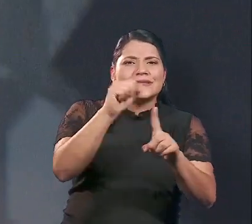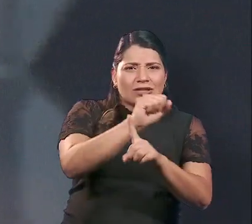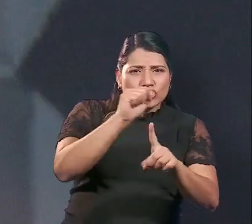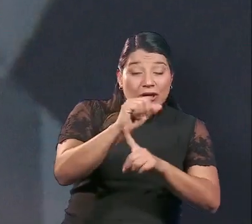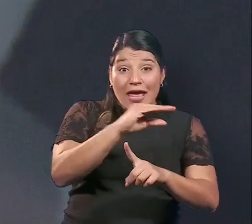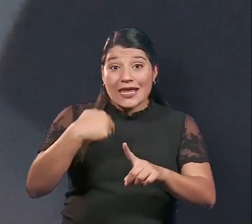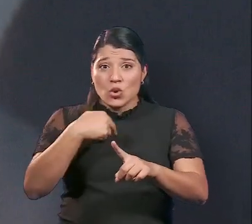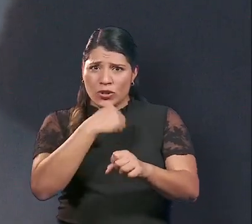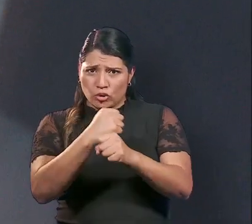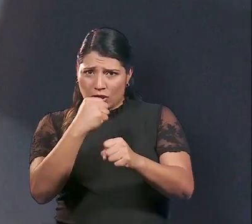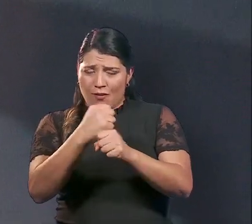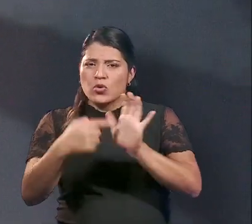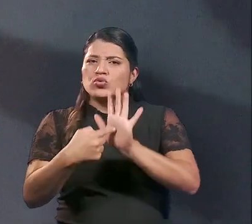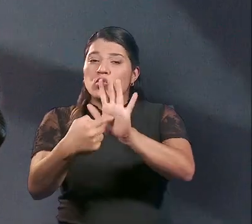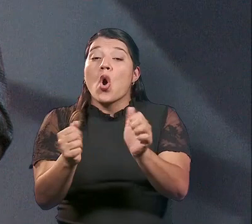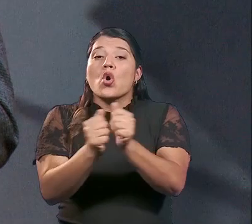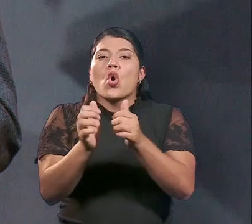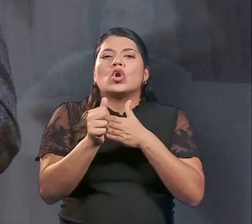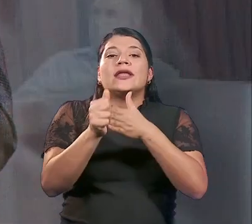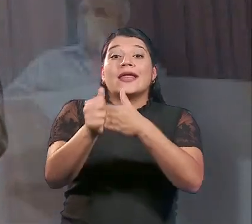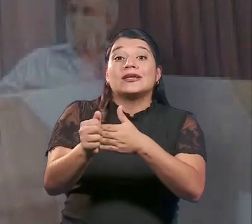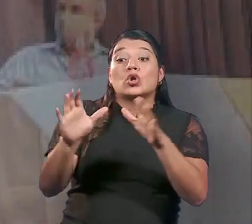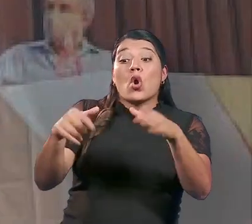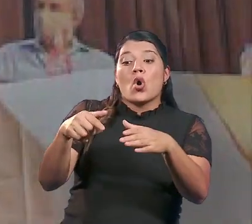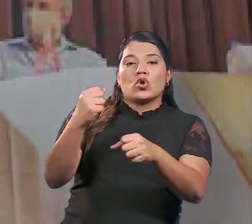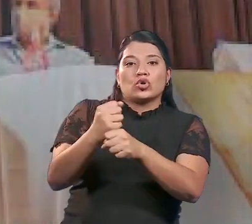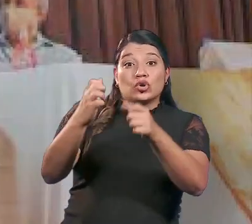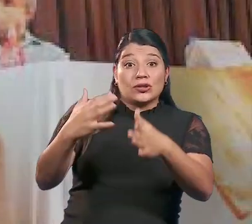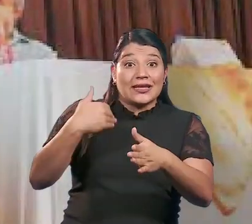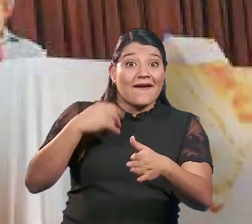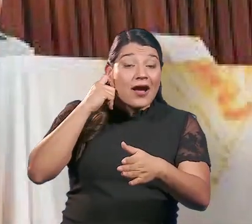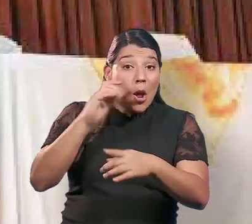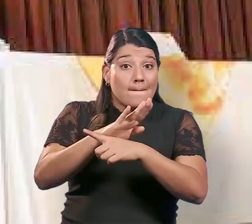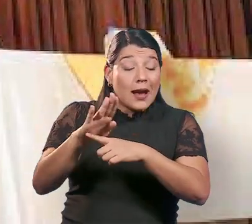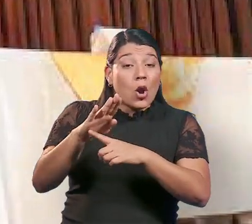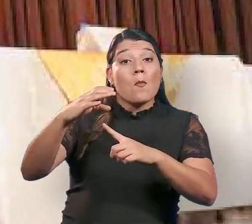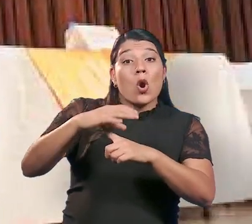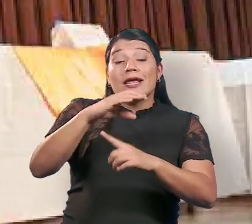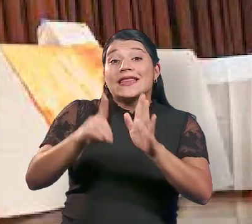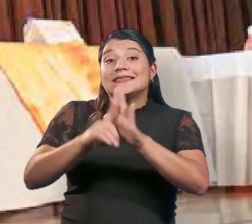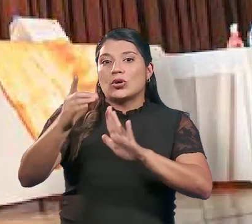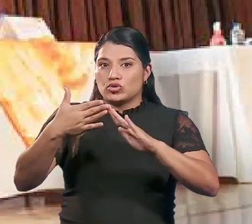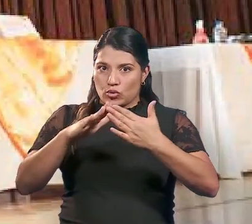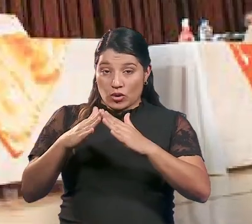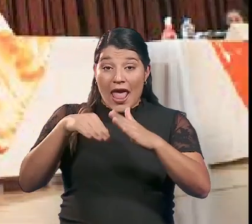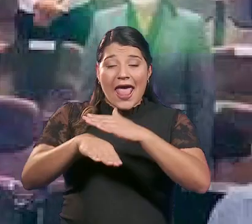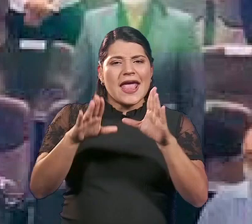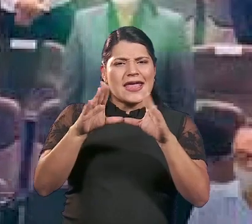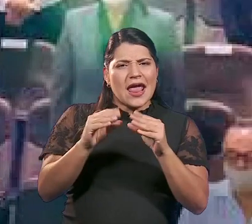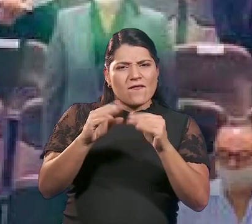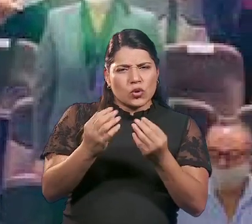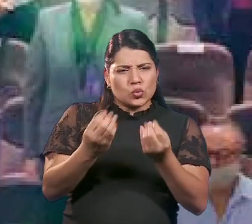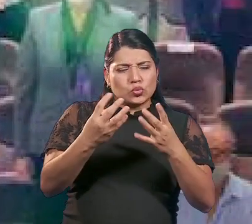también quedó ampliamente demostrada con el liderazgo de la Asamblea de Trabajadores y Trabajadoras del Banco Popular y Desarrollo Comunal en el